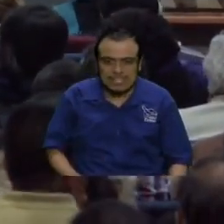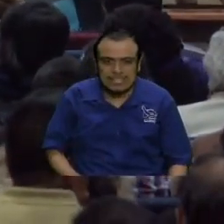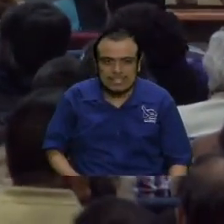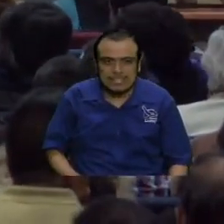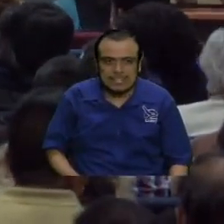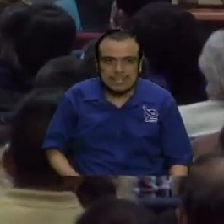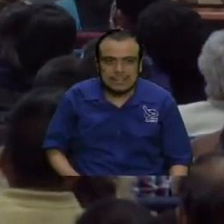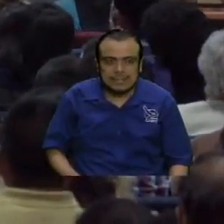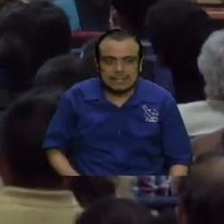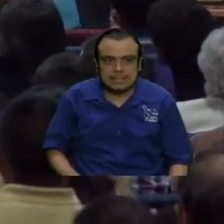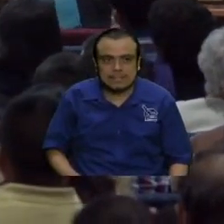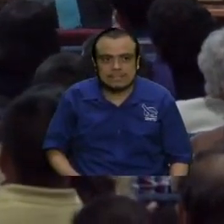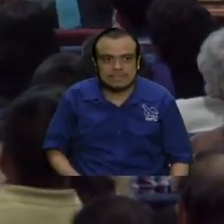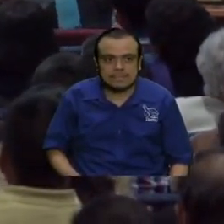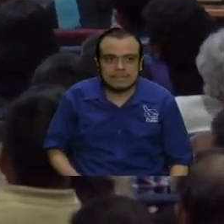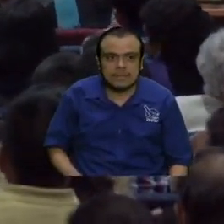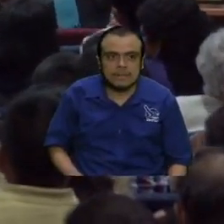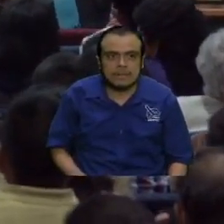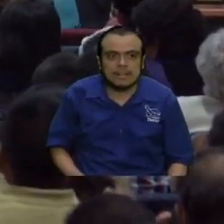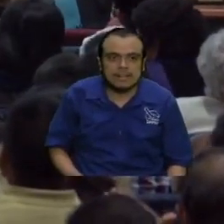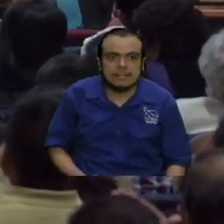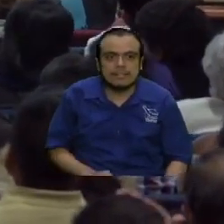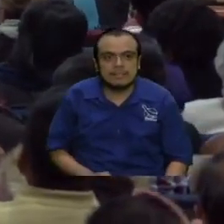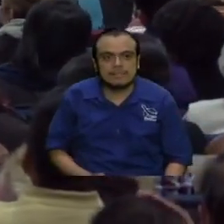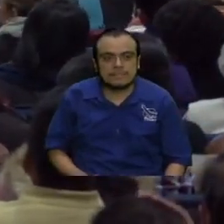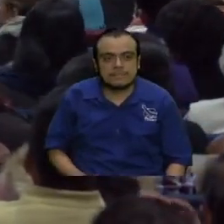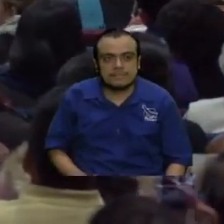Y hoy no son ni las 9 y ya estás cabeceando.